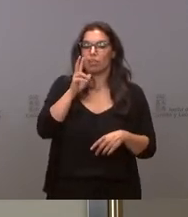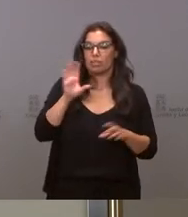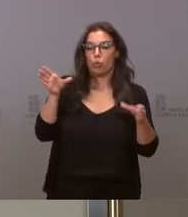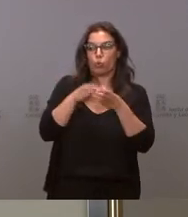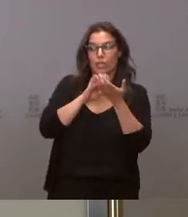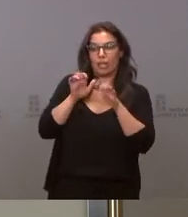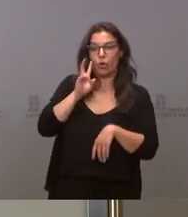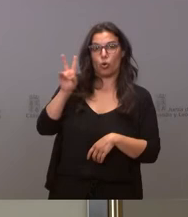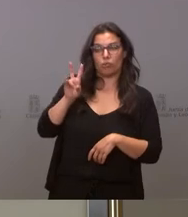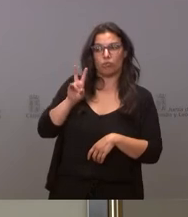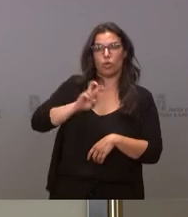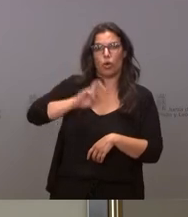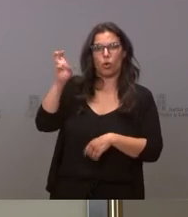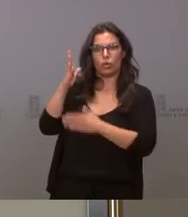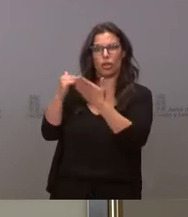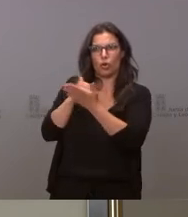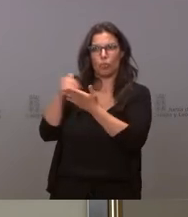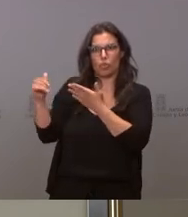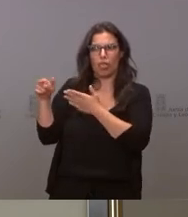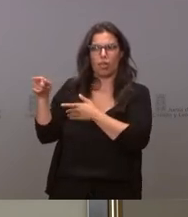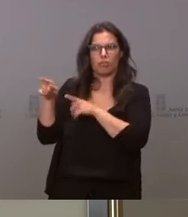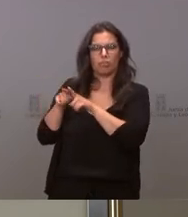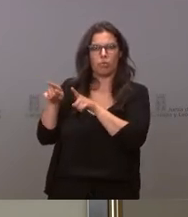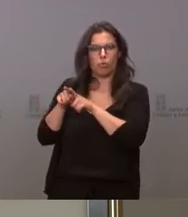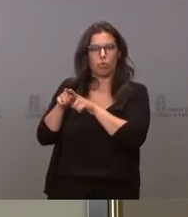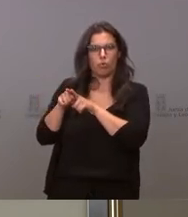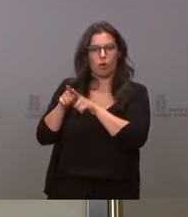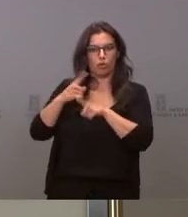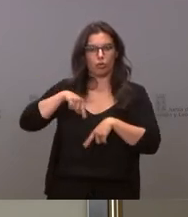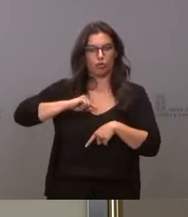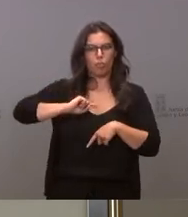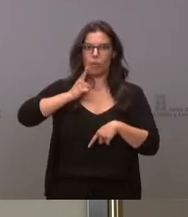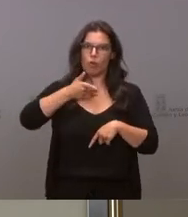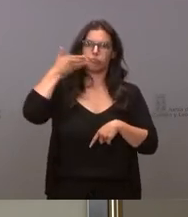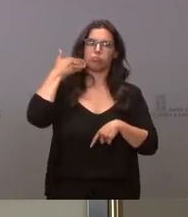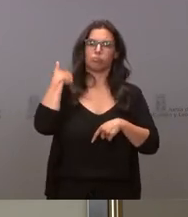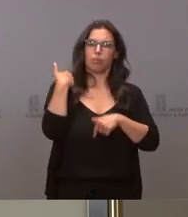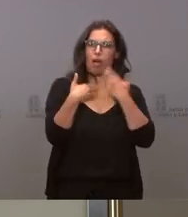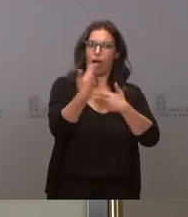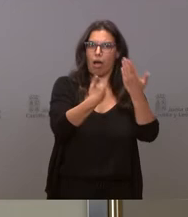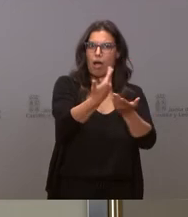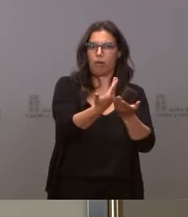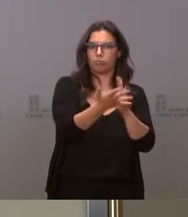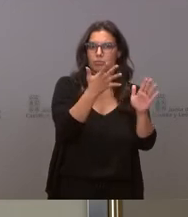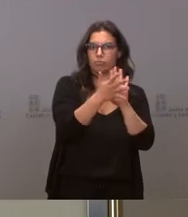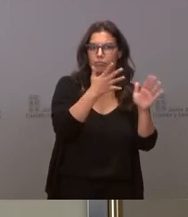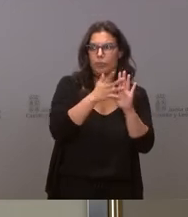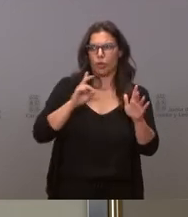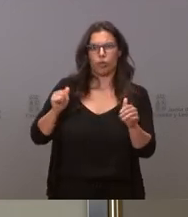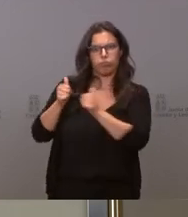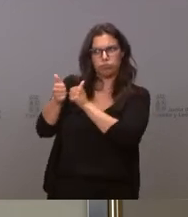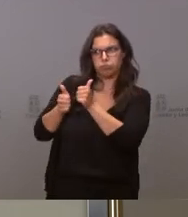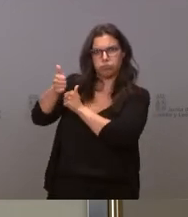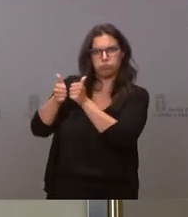comunidades avanzan a un ritmo bastante más éramos los primeros hemos presumido mucho de ello pero nos están pasando por todos los lados da la sensación